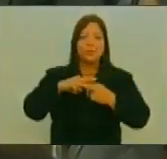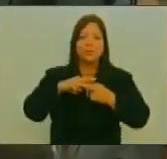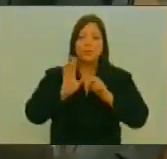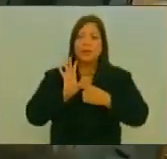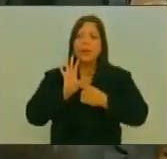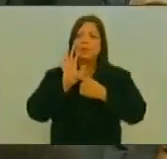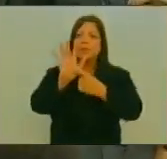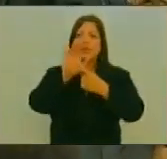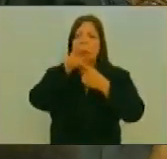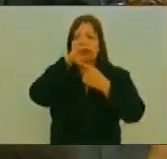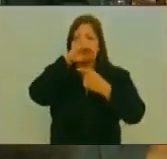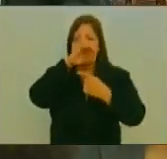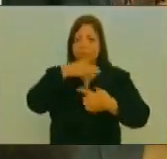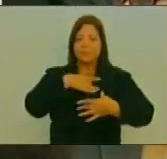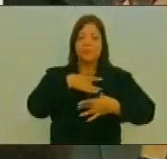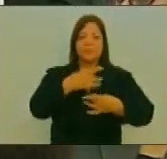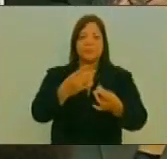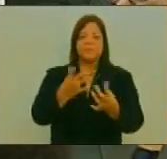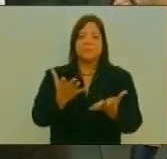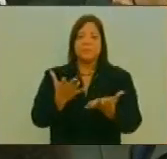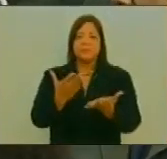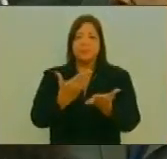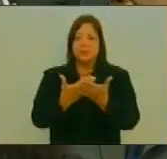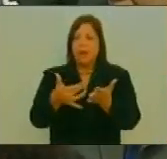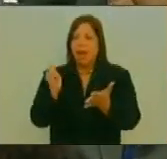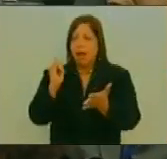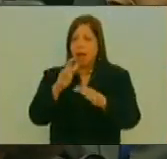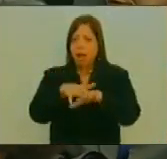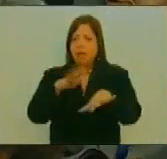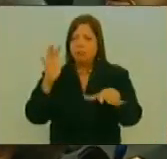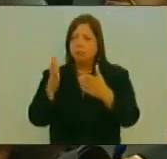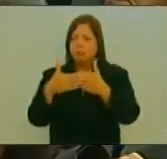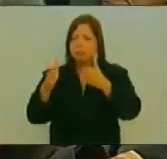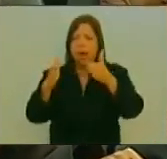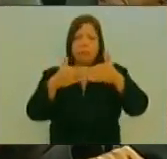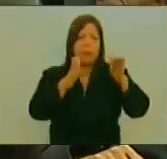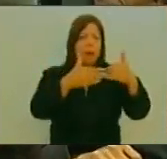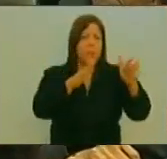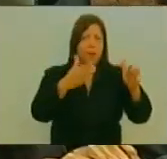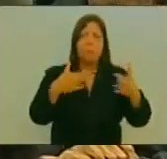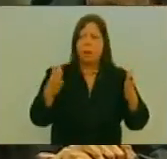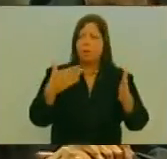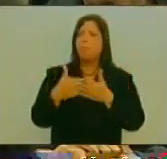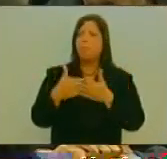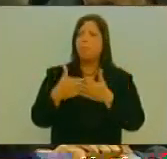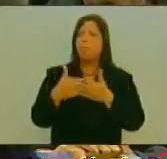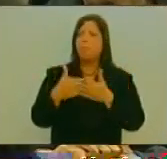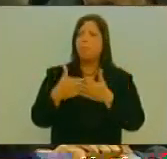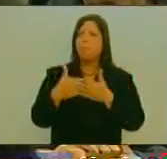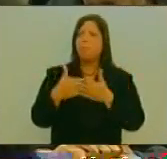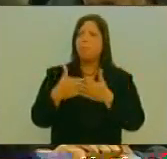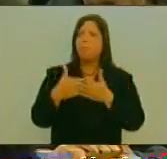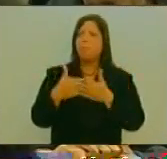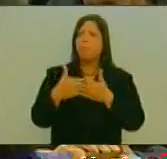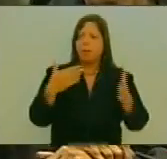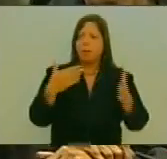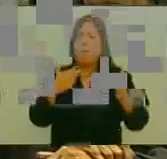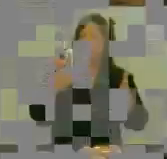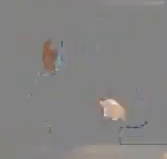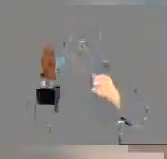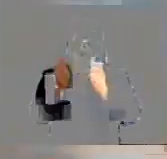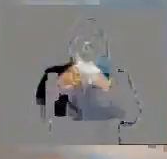demostrado Su interés En que exista La mayor cantidad De medios De comunicación Posible De